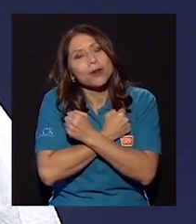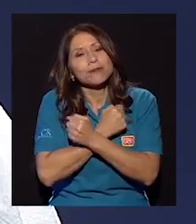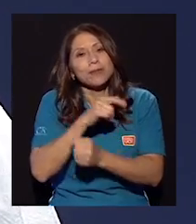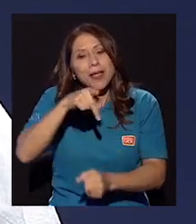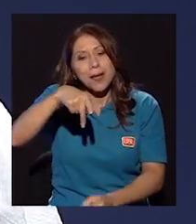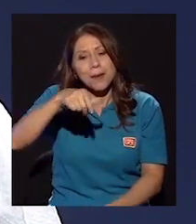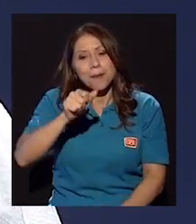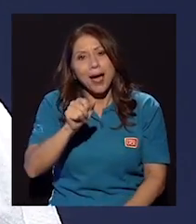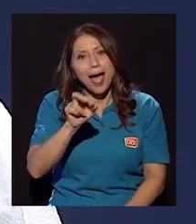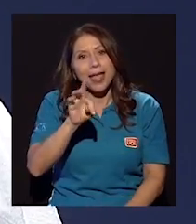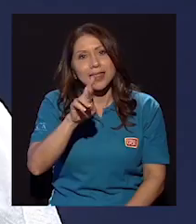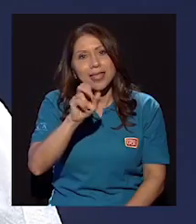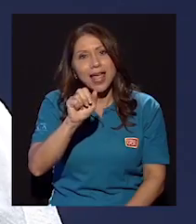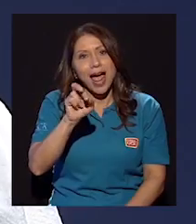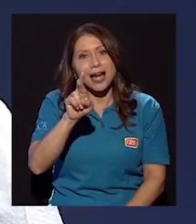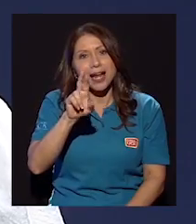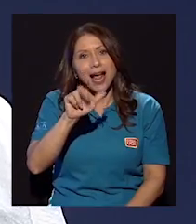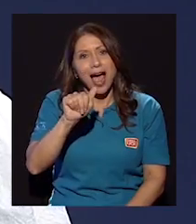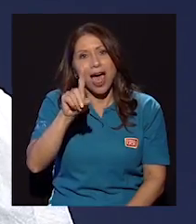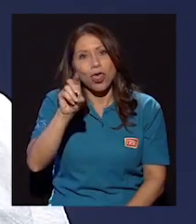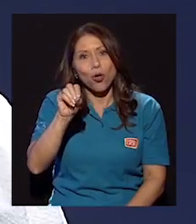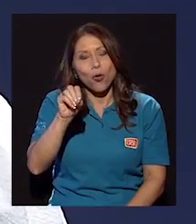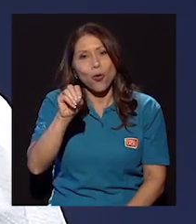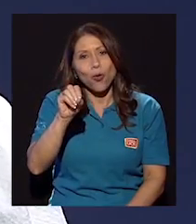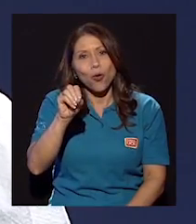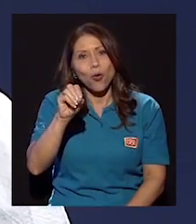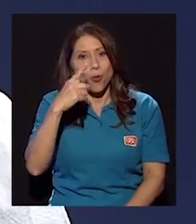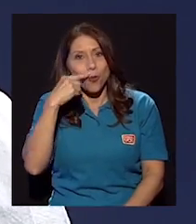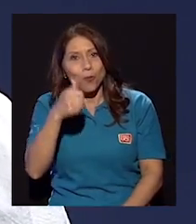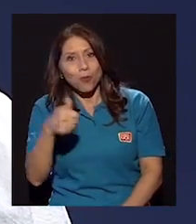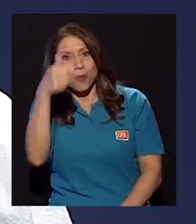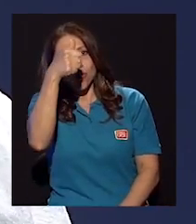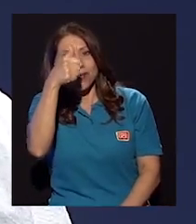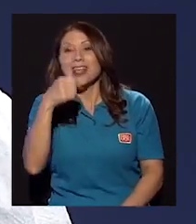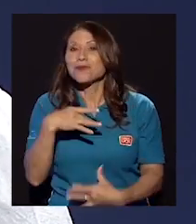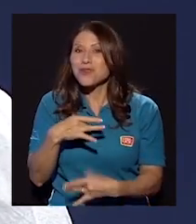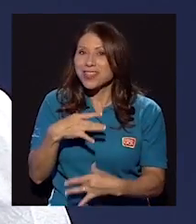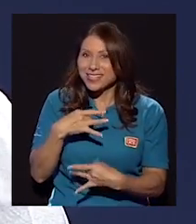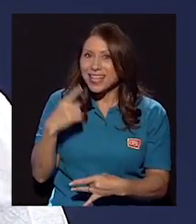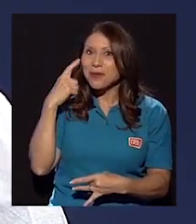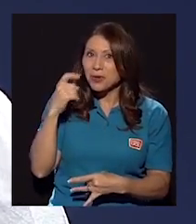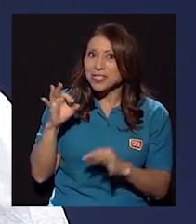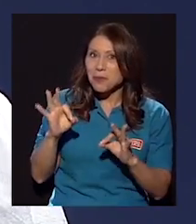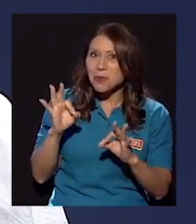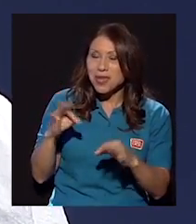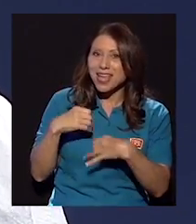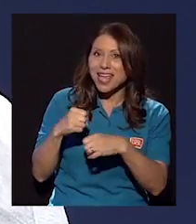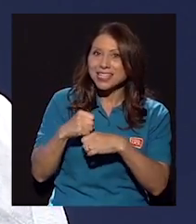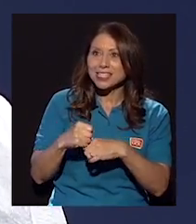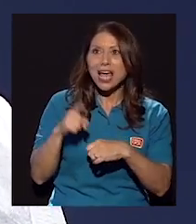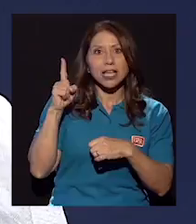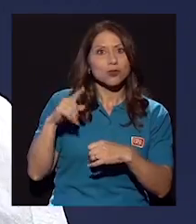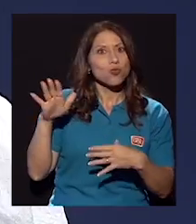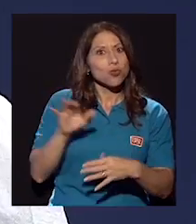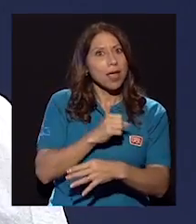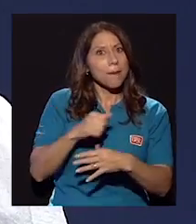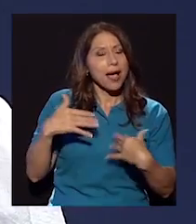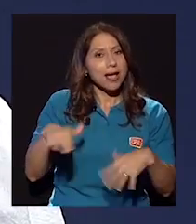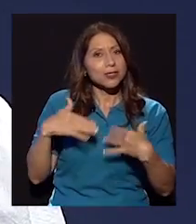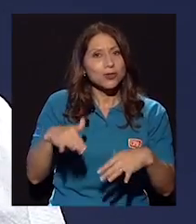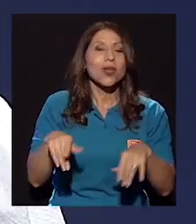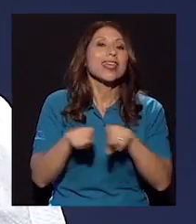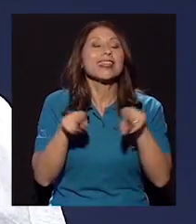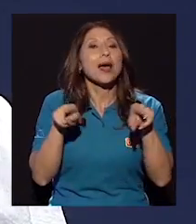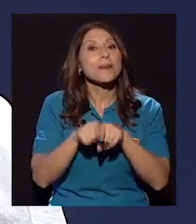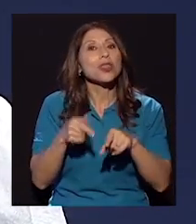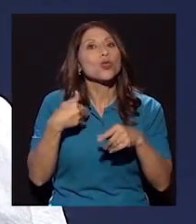esa canción, además, es muy interesante porque está muy bien hecha, es un temazo, como se suele decir, ¿no? Y porque tuvo muchísimas repercusiones de un disco de